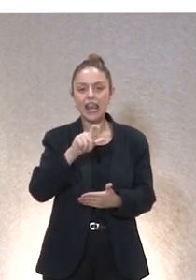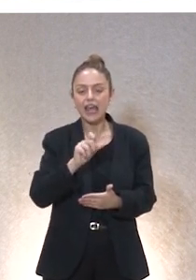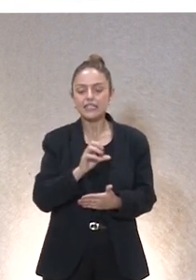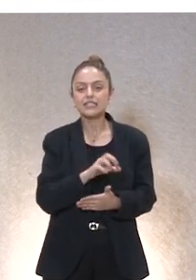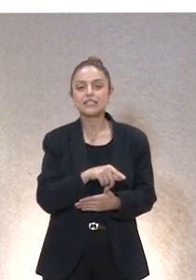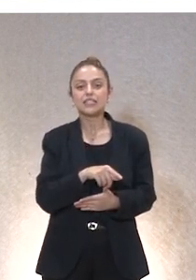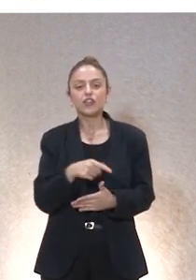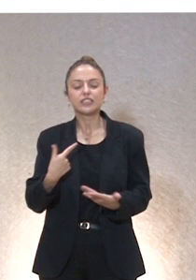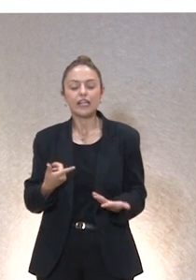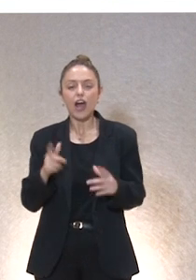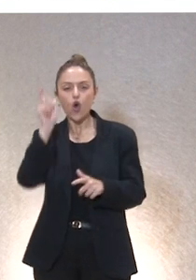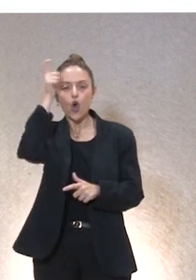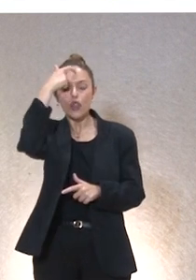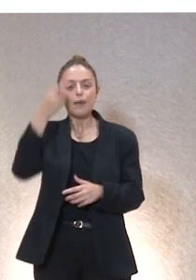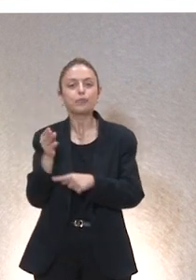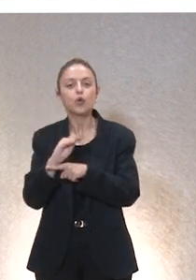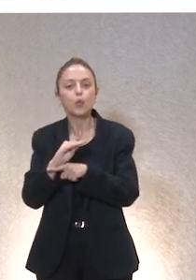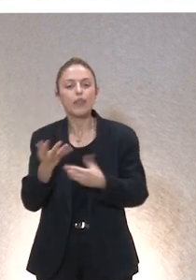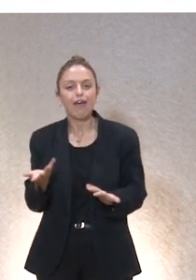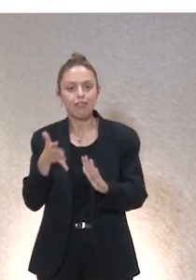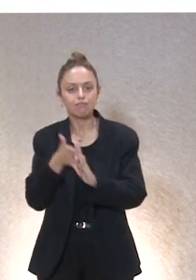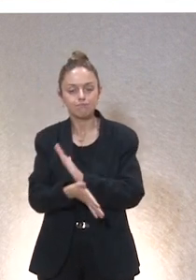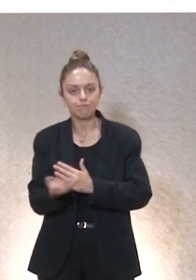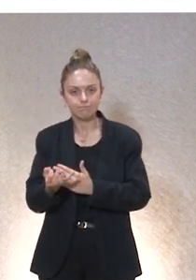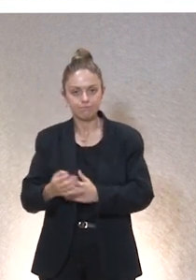¿Qué es cuidar? ¿Qué entendemos por cuidar?